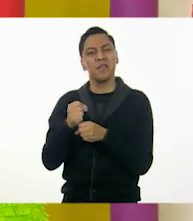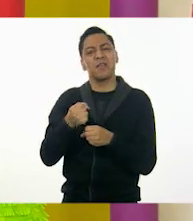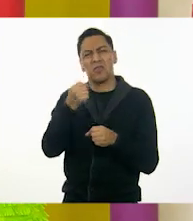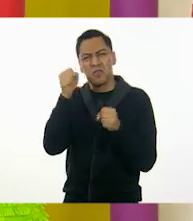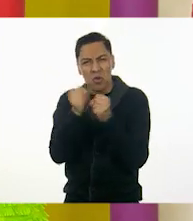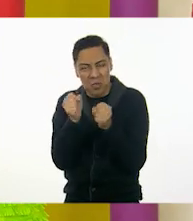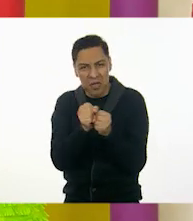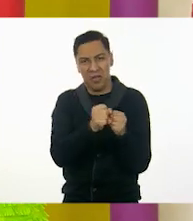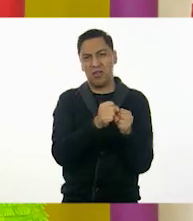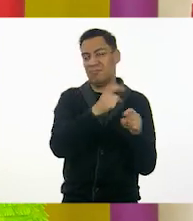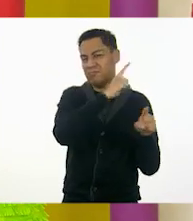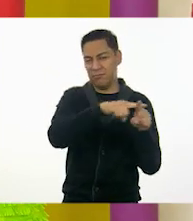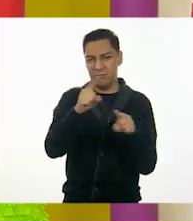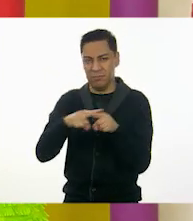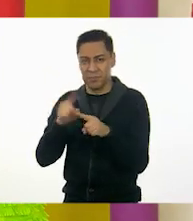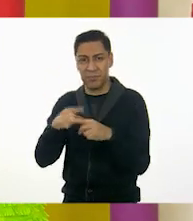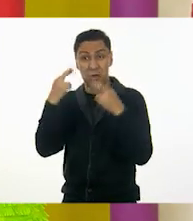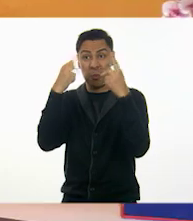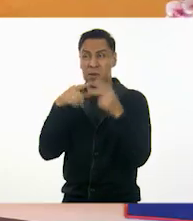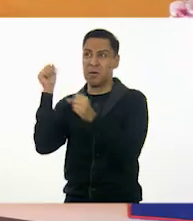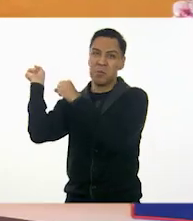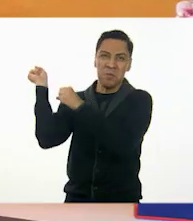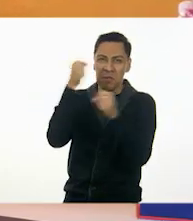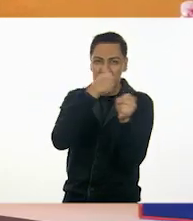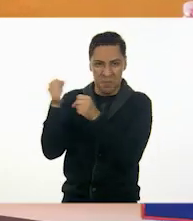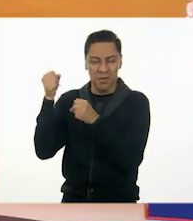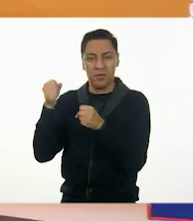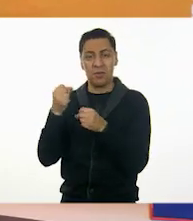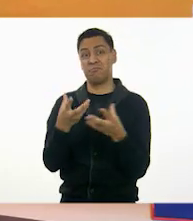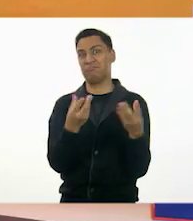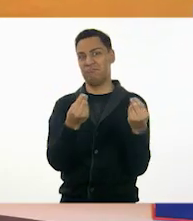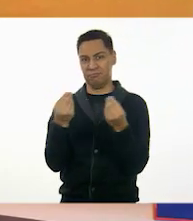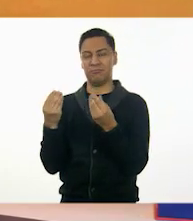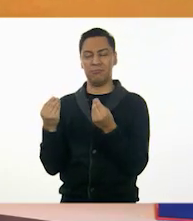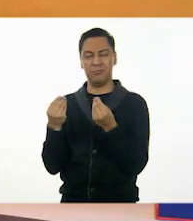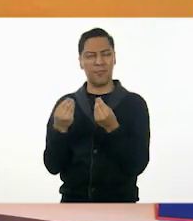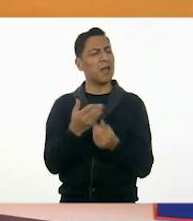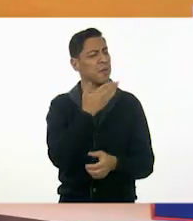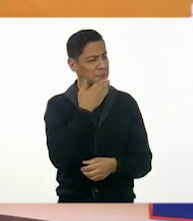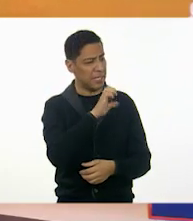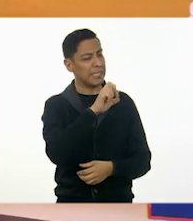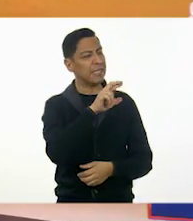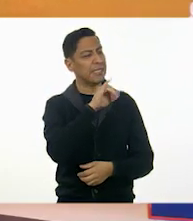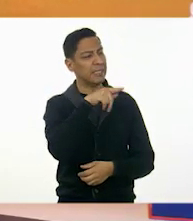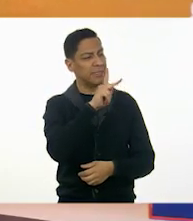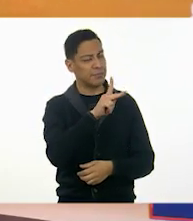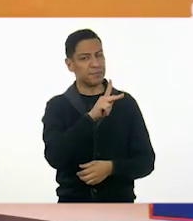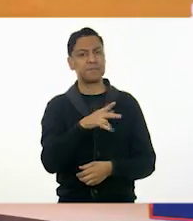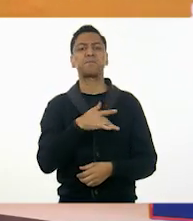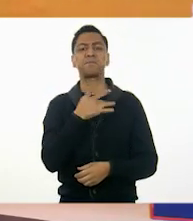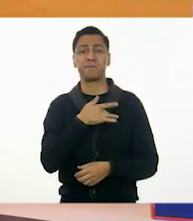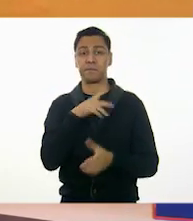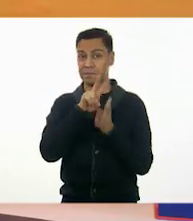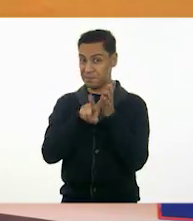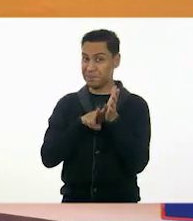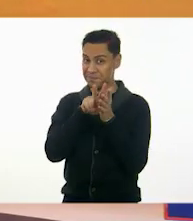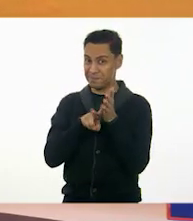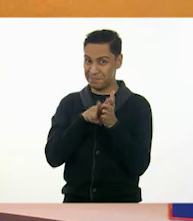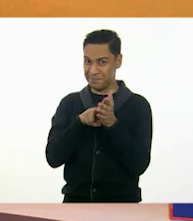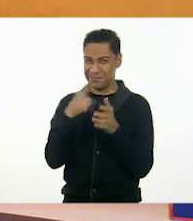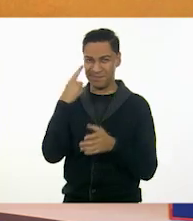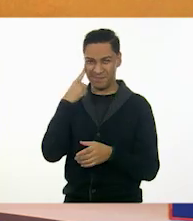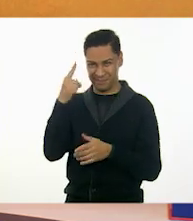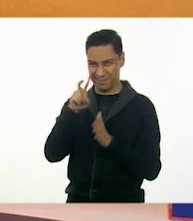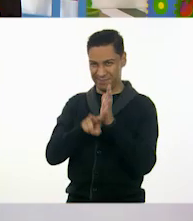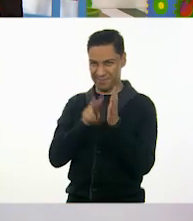rompimos muchas piñatas. ¡Ay, qué bien, Erick! Bueno, ¿qué te parece si vemos un video justamente de las piñatas?